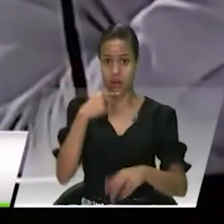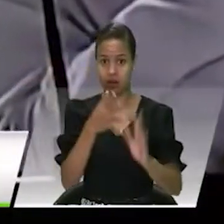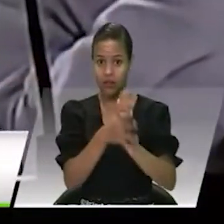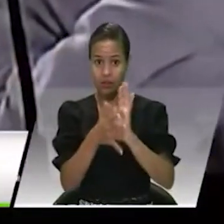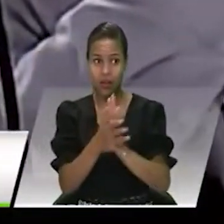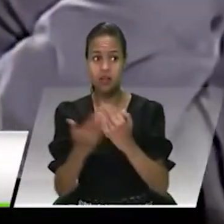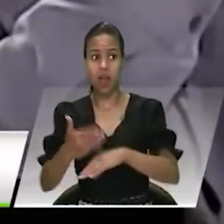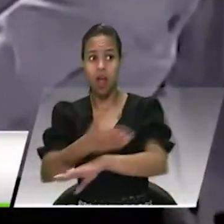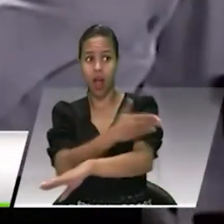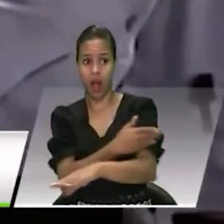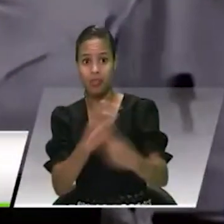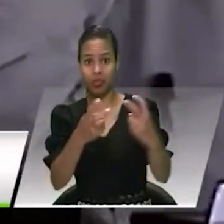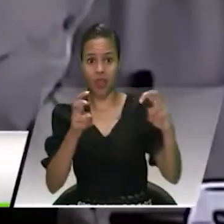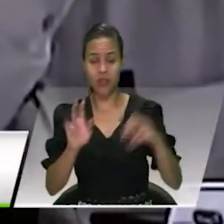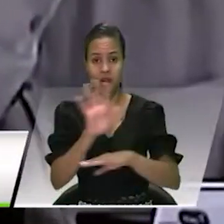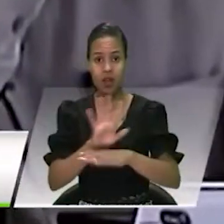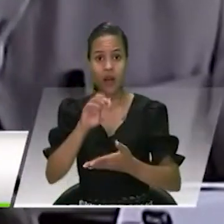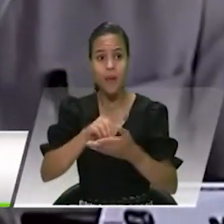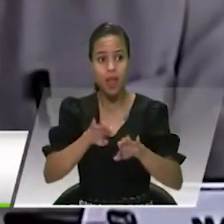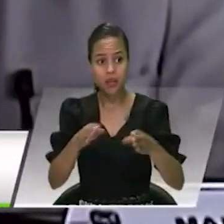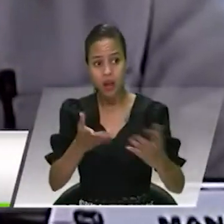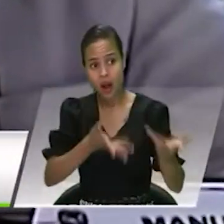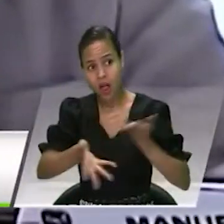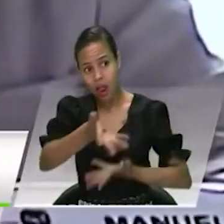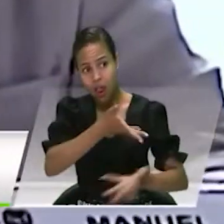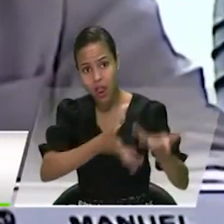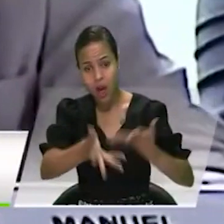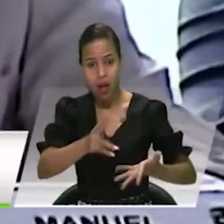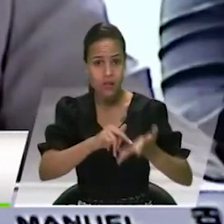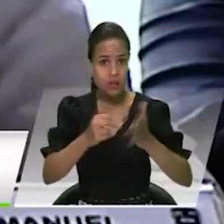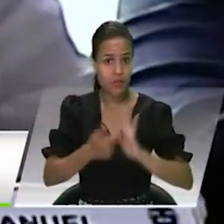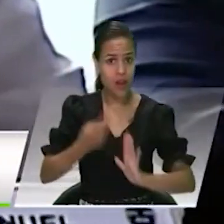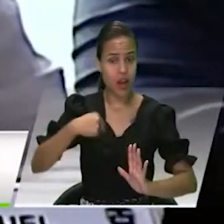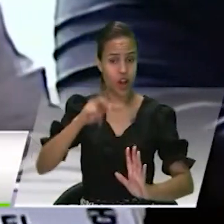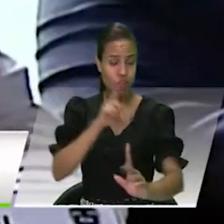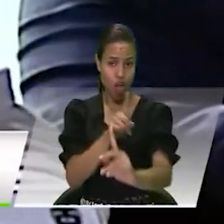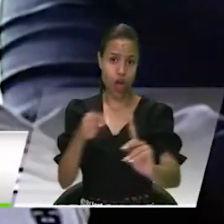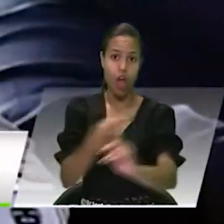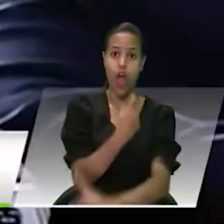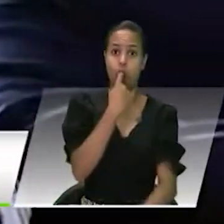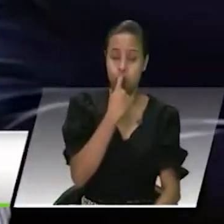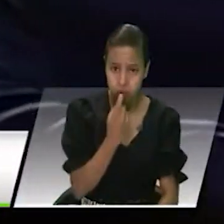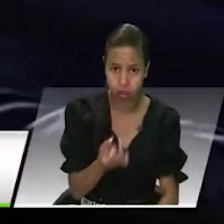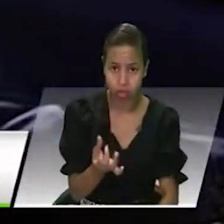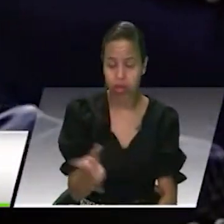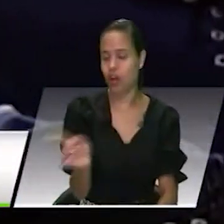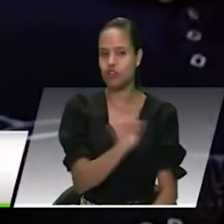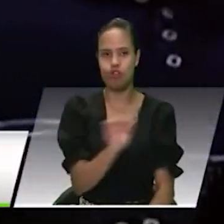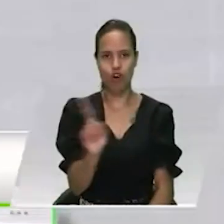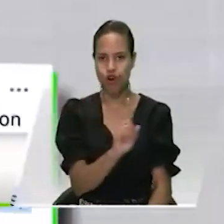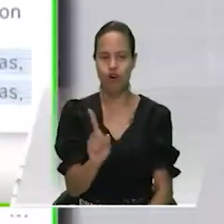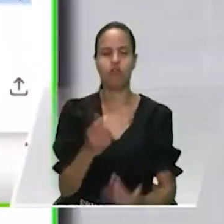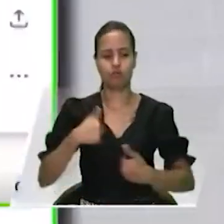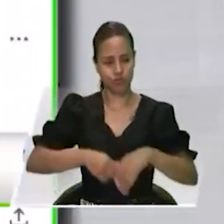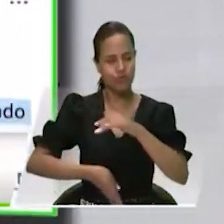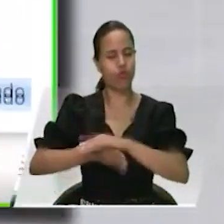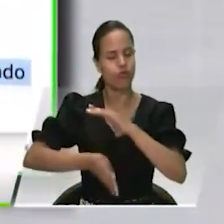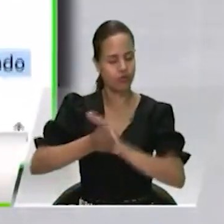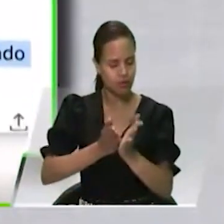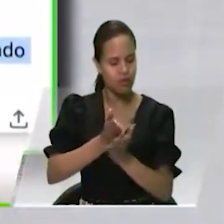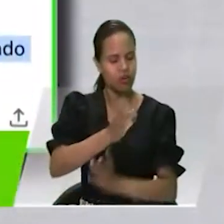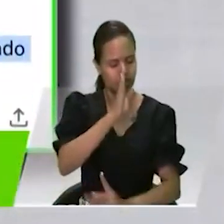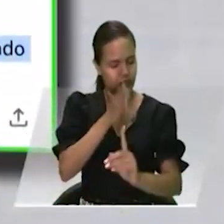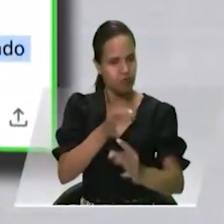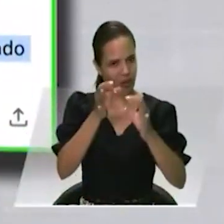no se ha pactado el fin de esta práctica, con la que el ELN dice financiar sus actividades. No existe ningún